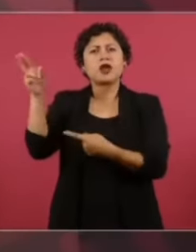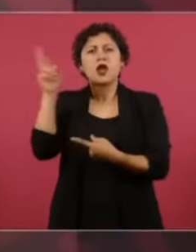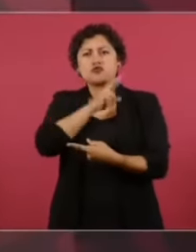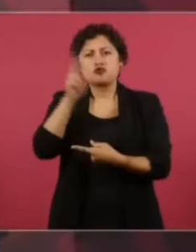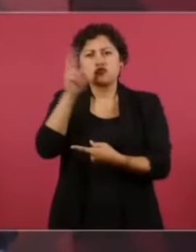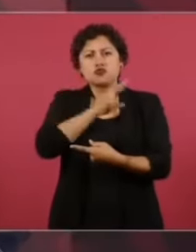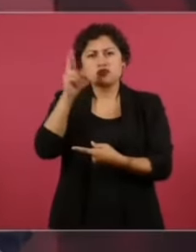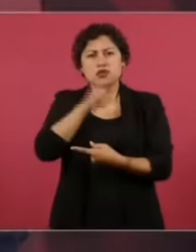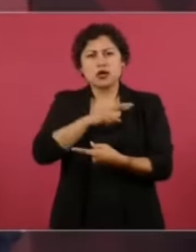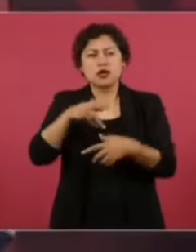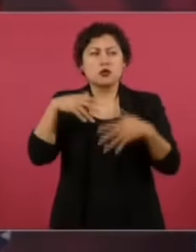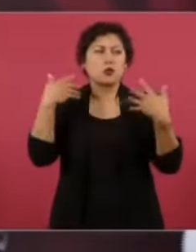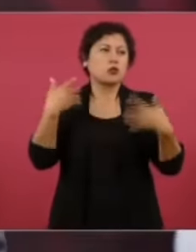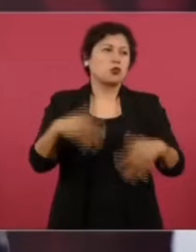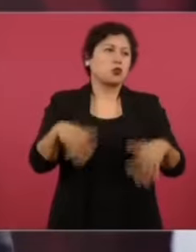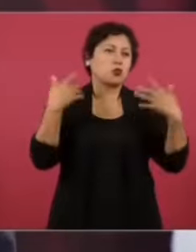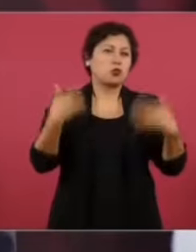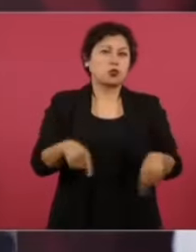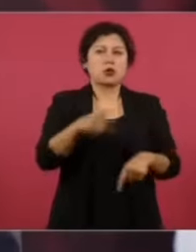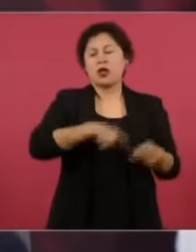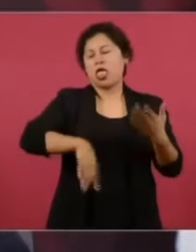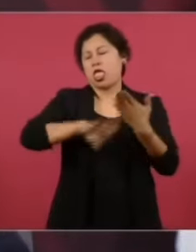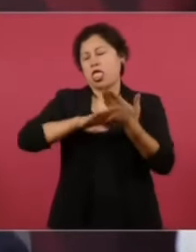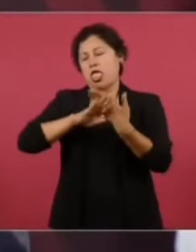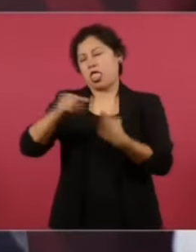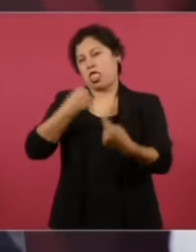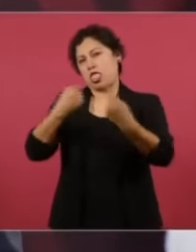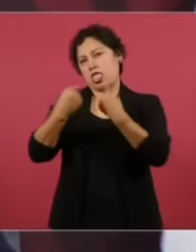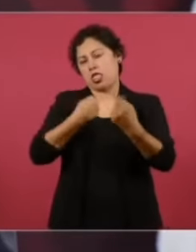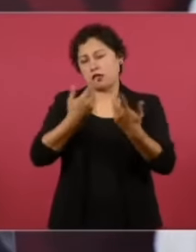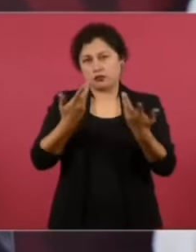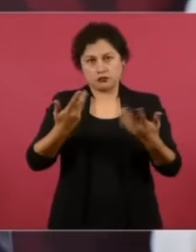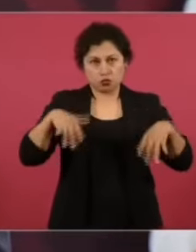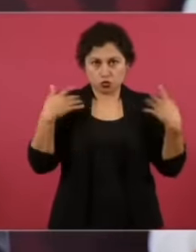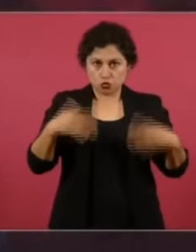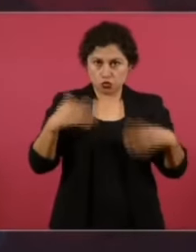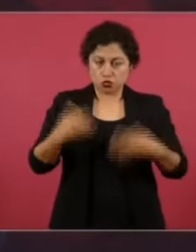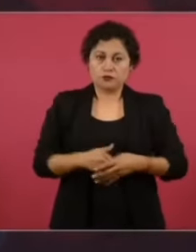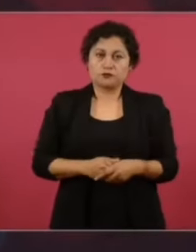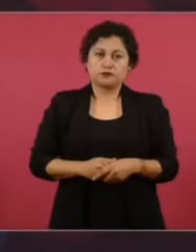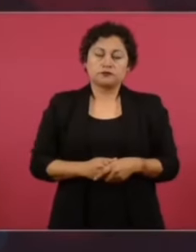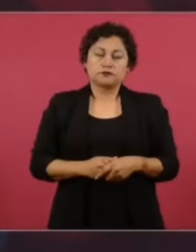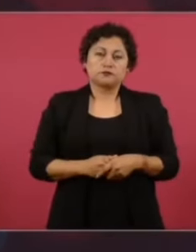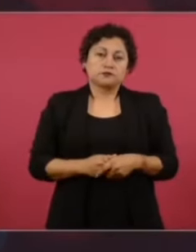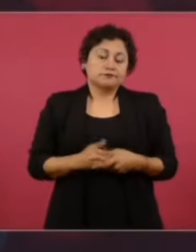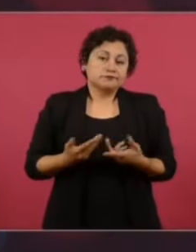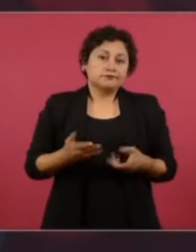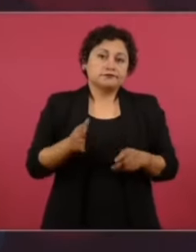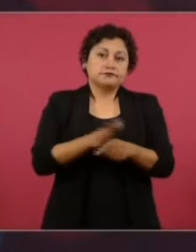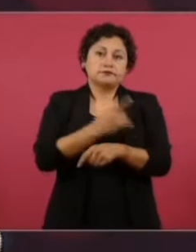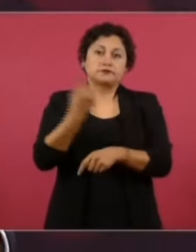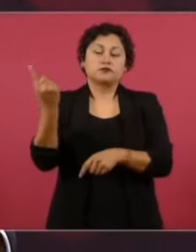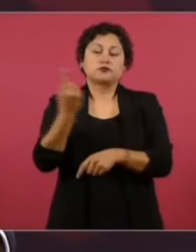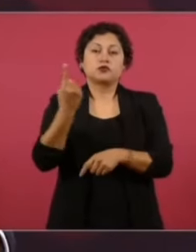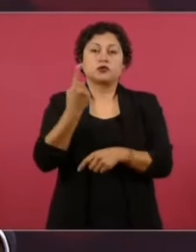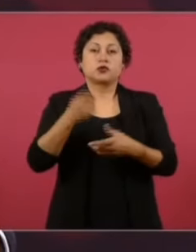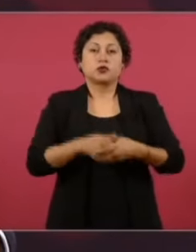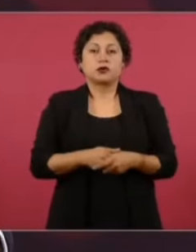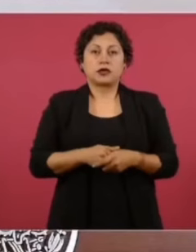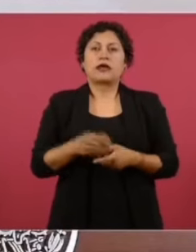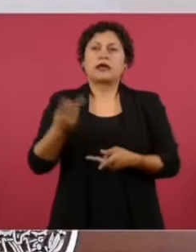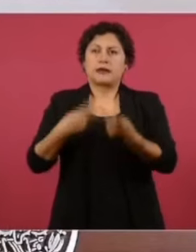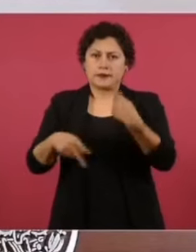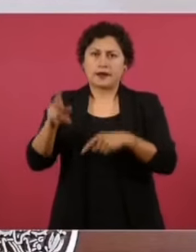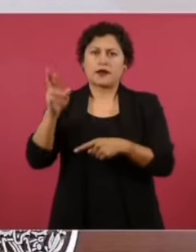hicieron un escándalo tremendo, porque estuvieron de